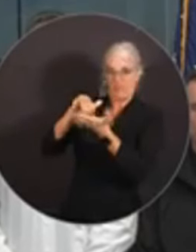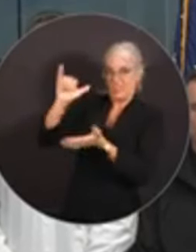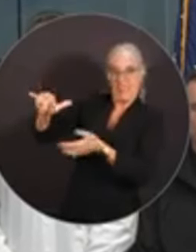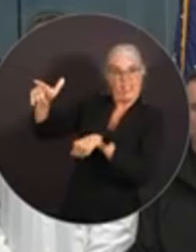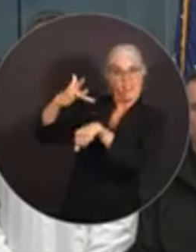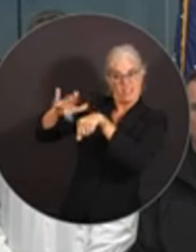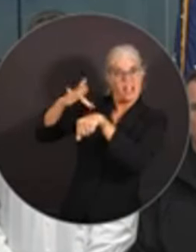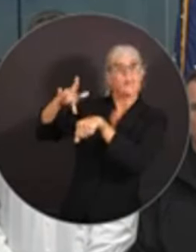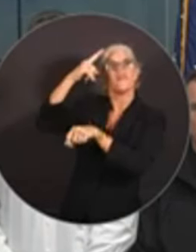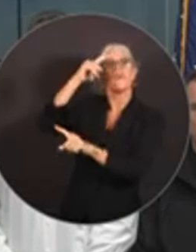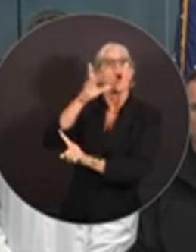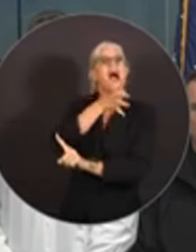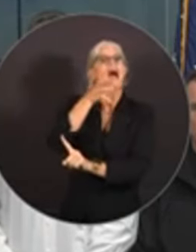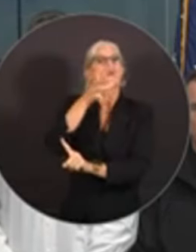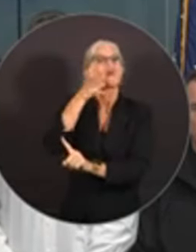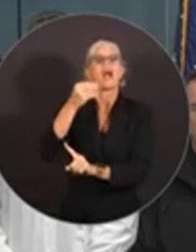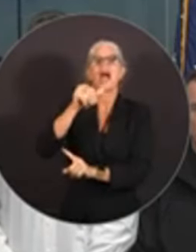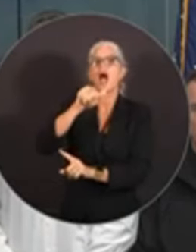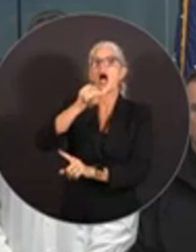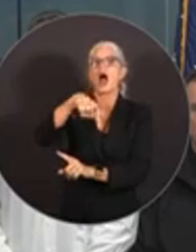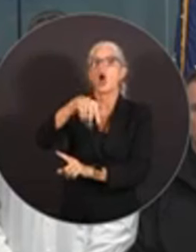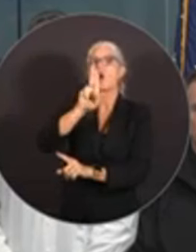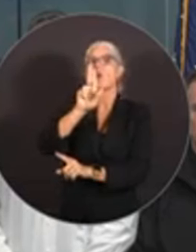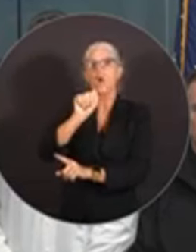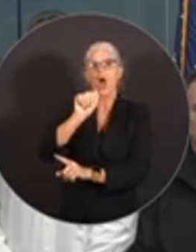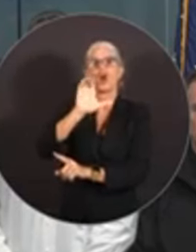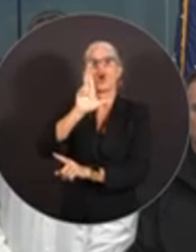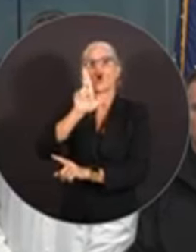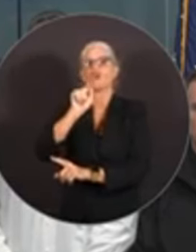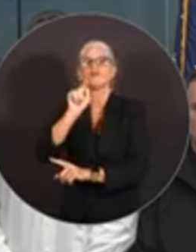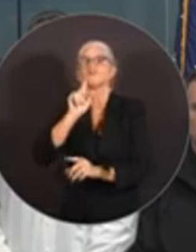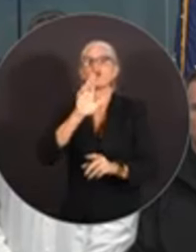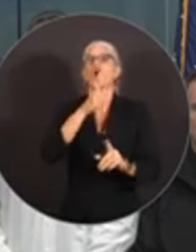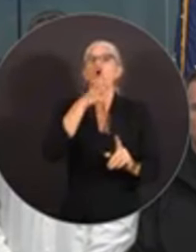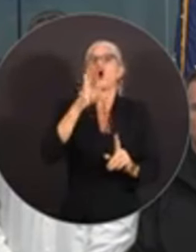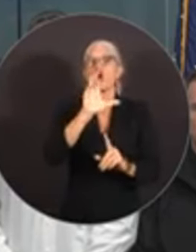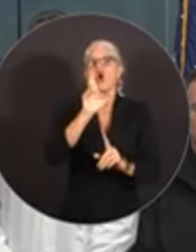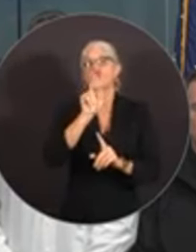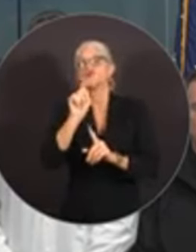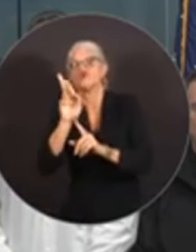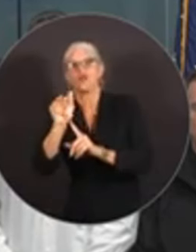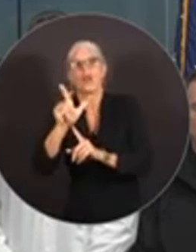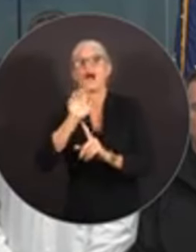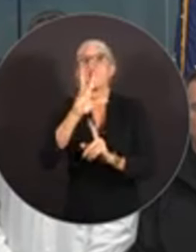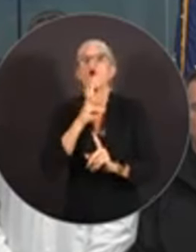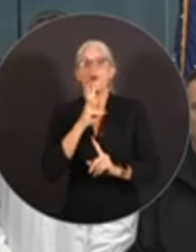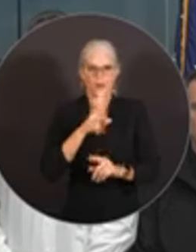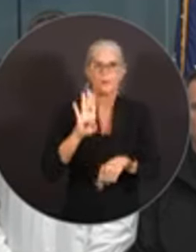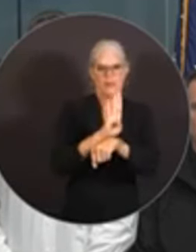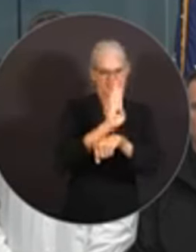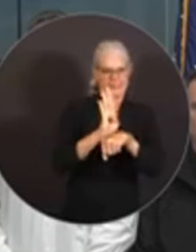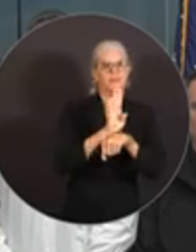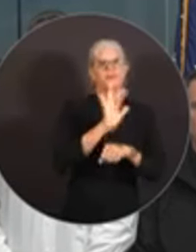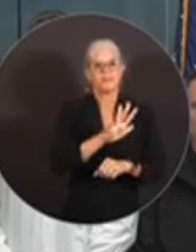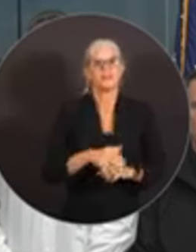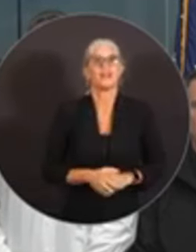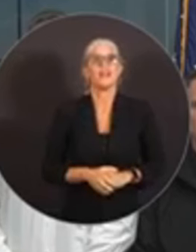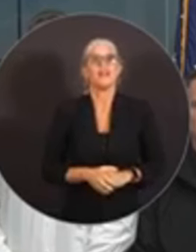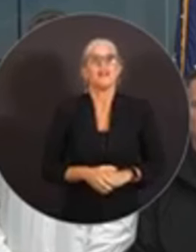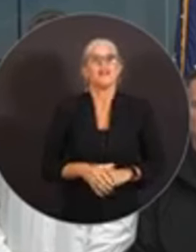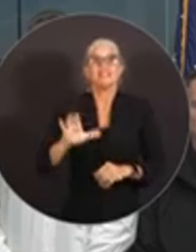para agricultura y empresas de acuacultura y también